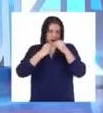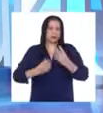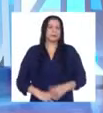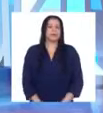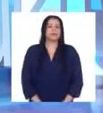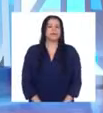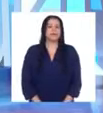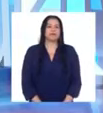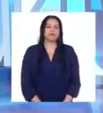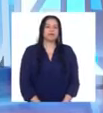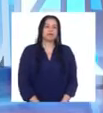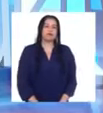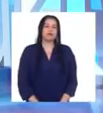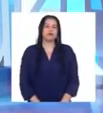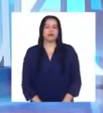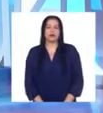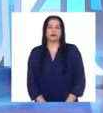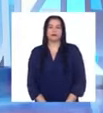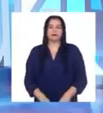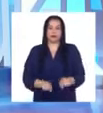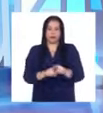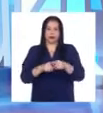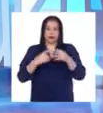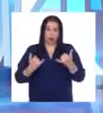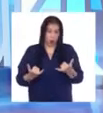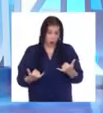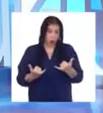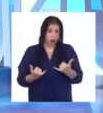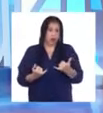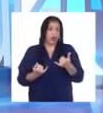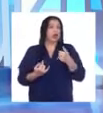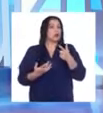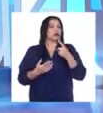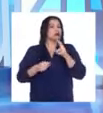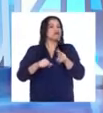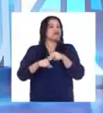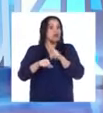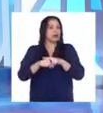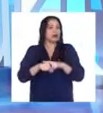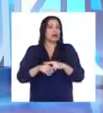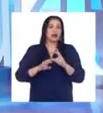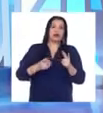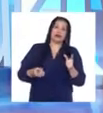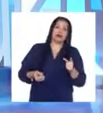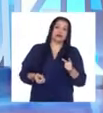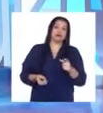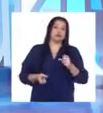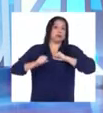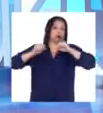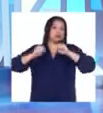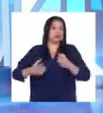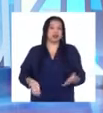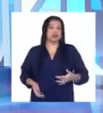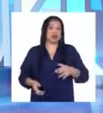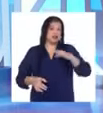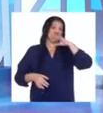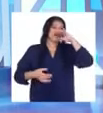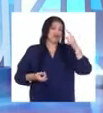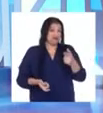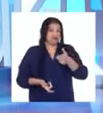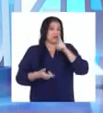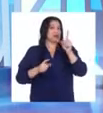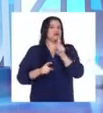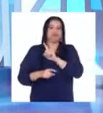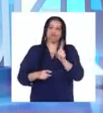Aparte de ello, hoy en día que está muy común son las sustancias prohibidas que un deportista de alto nivel no puede